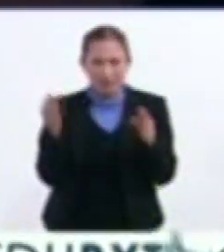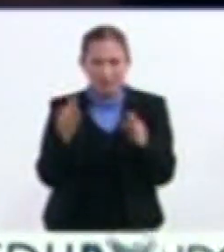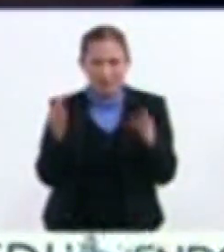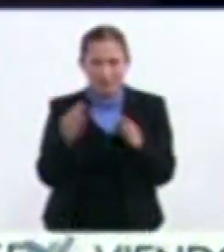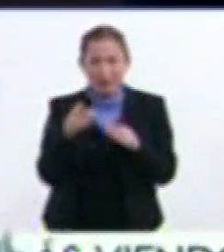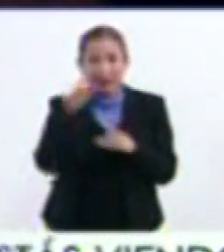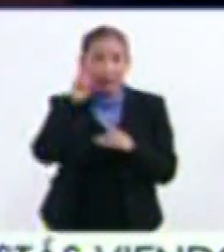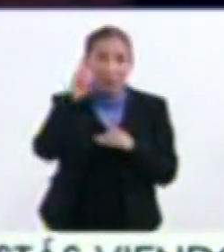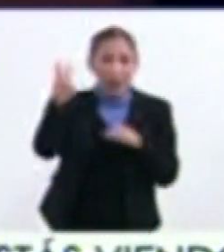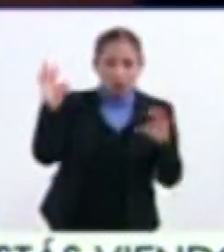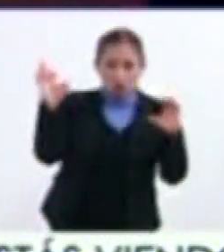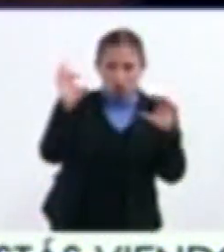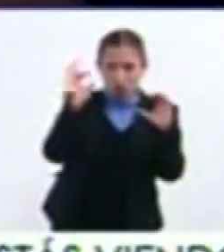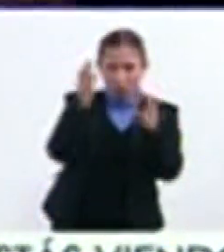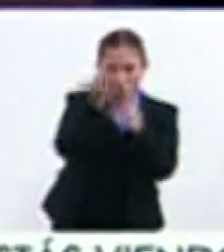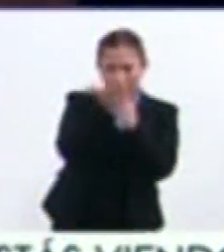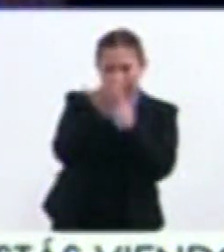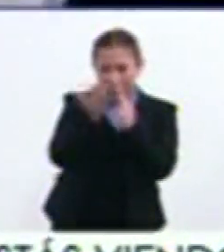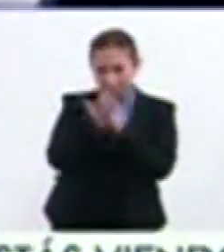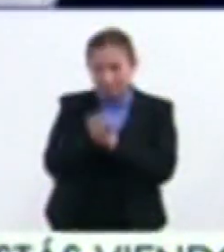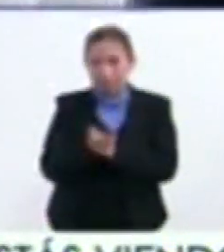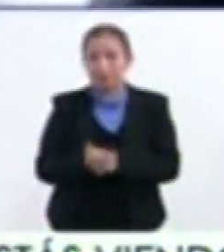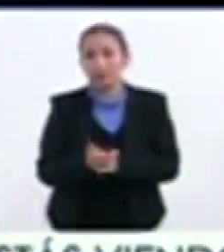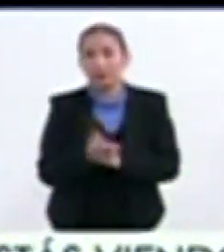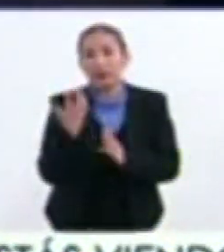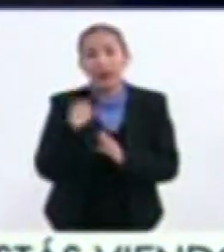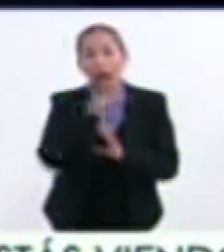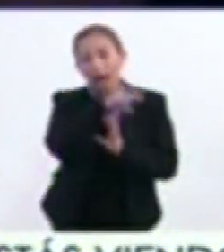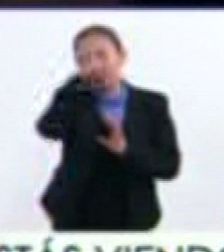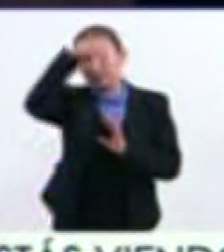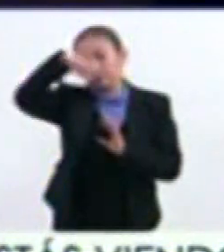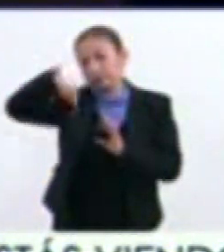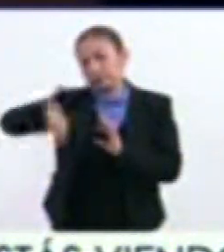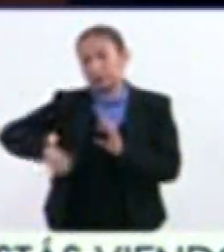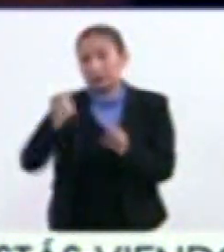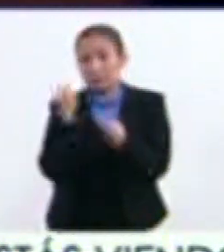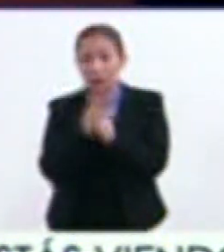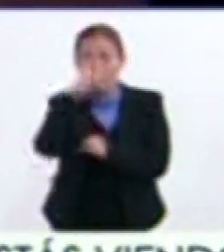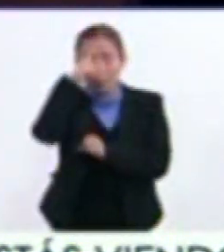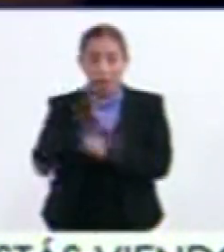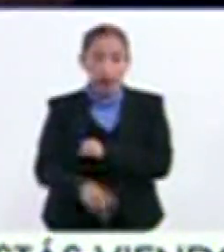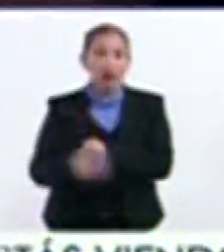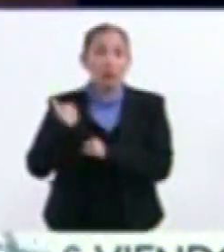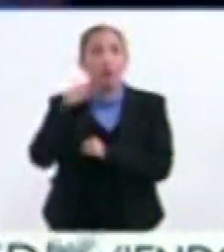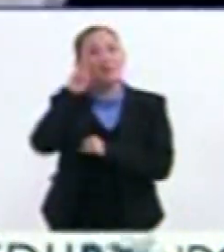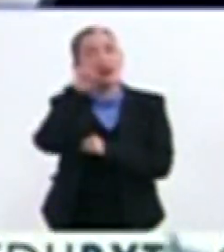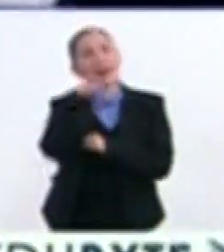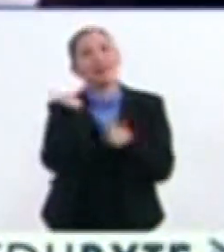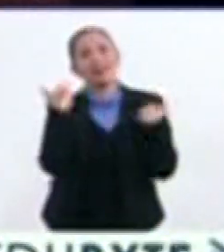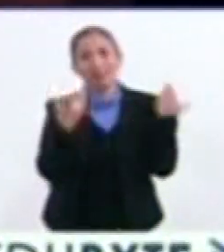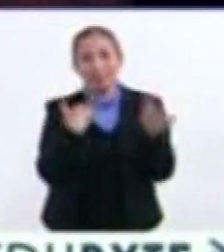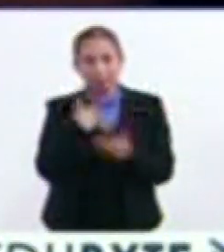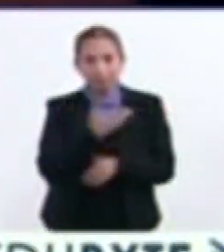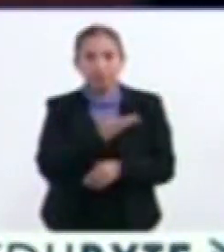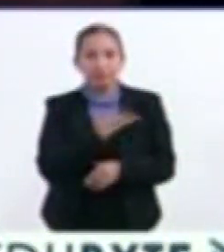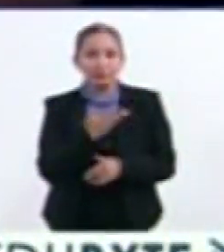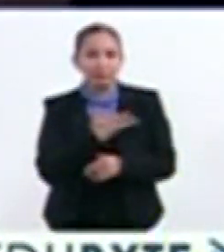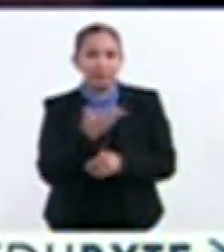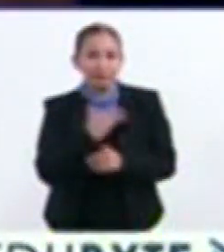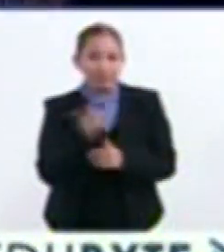eclipse que tuvimos Y pues bajamos ya en la madrugada a México Después de haber gozado esto Tuvimos